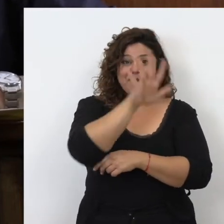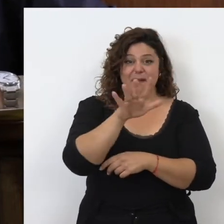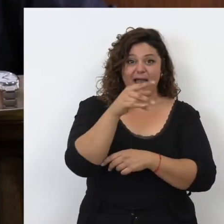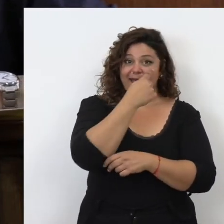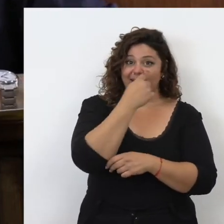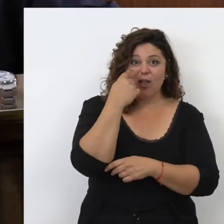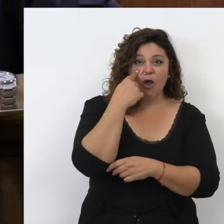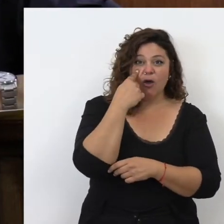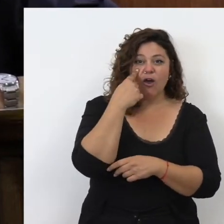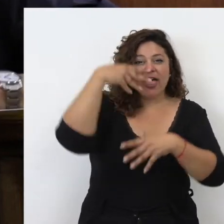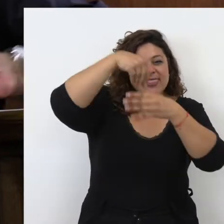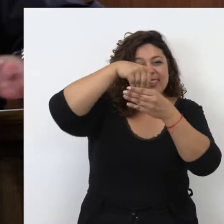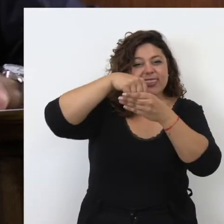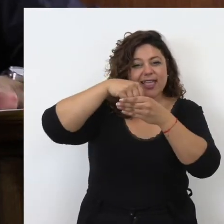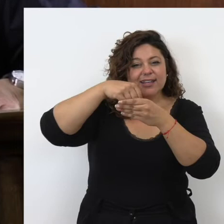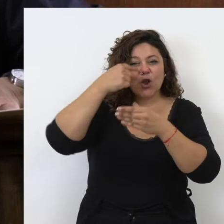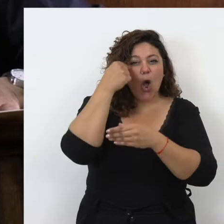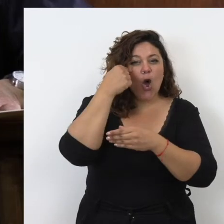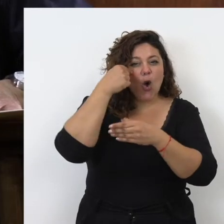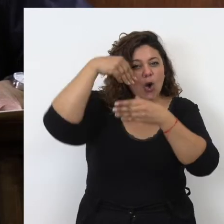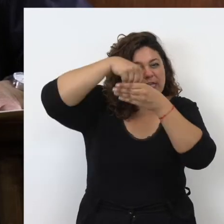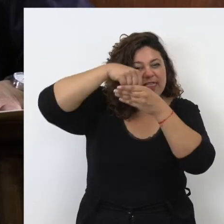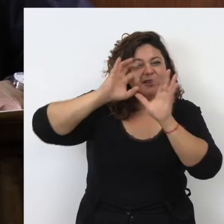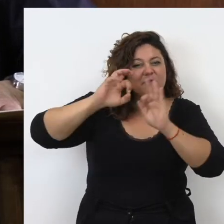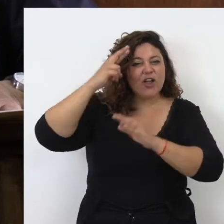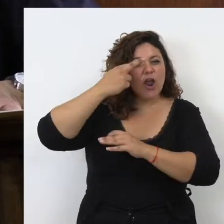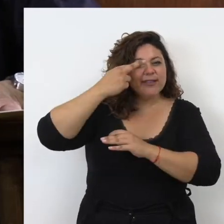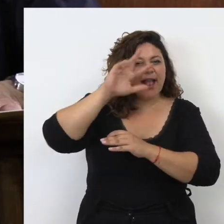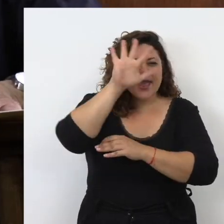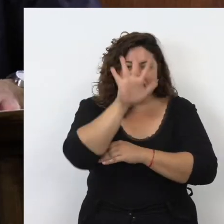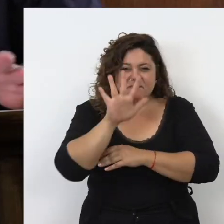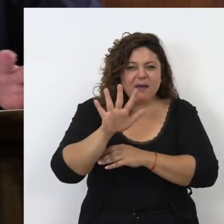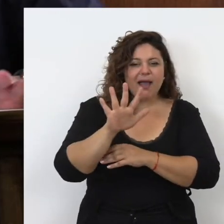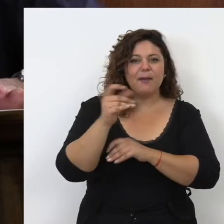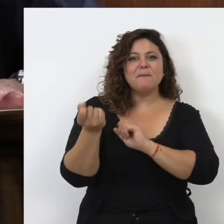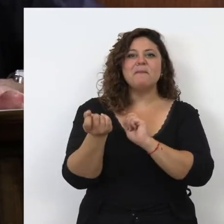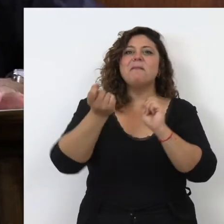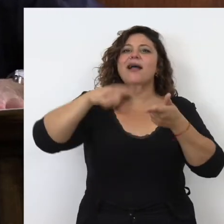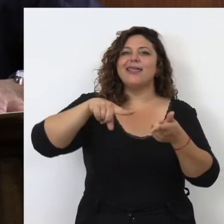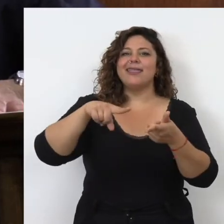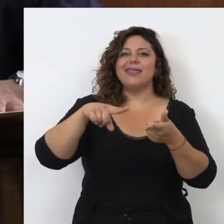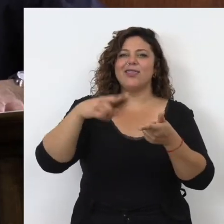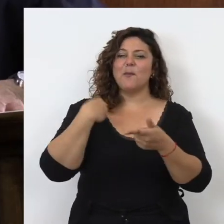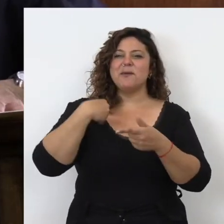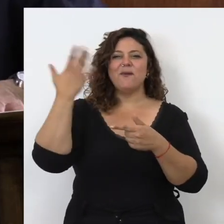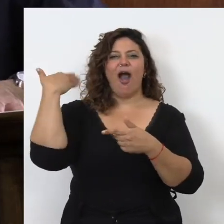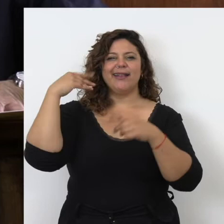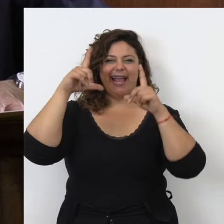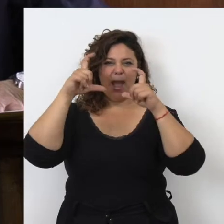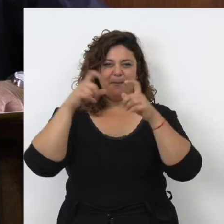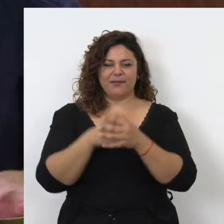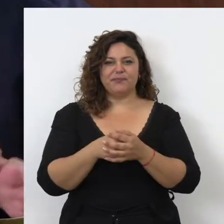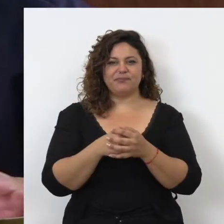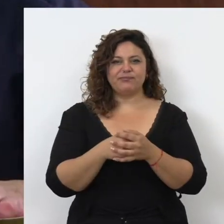la imagen óptica se formaba en el interior del ojo, concretamente en retina, de una forma semejante a cómo lo hacía